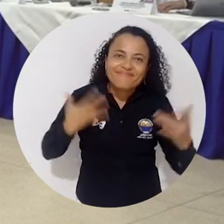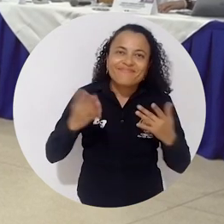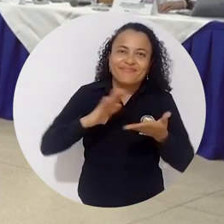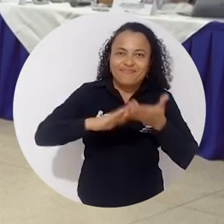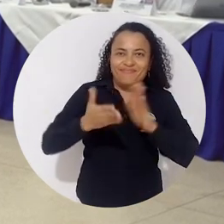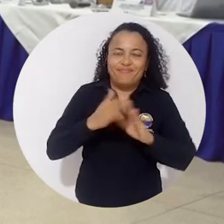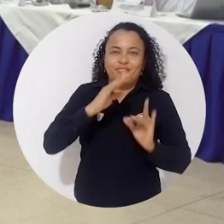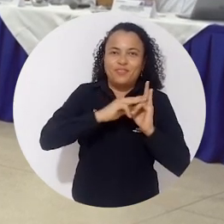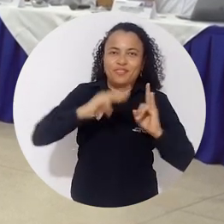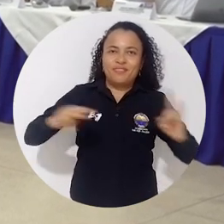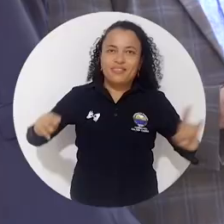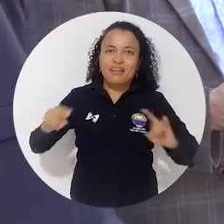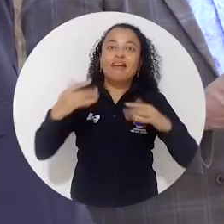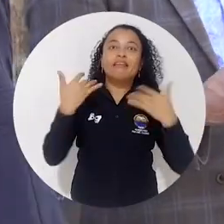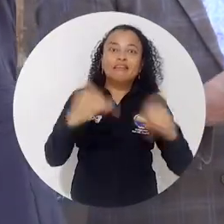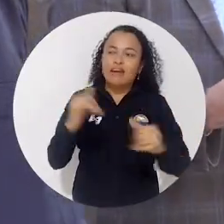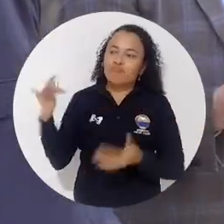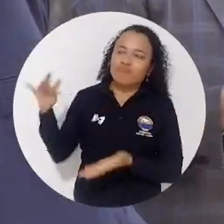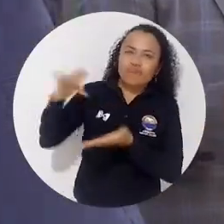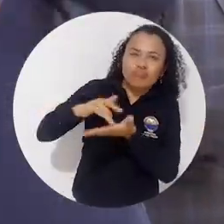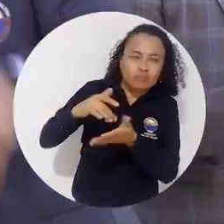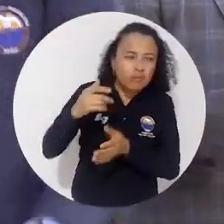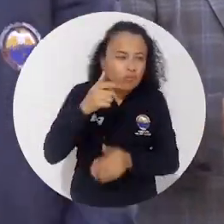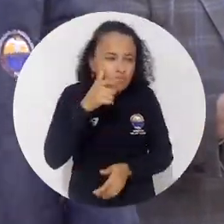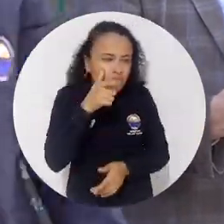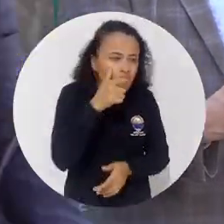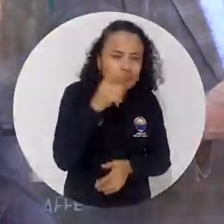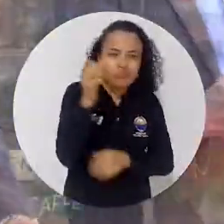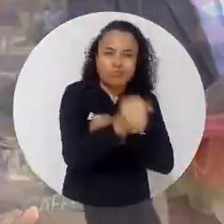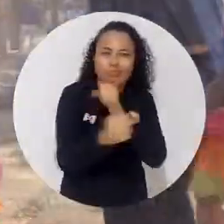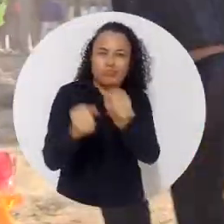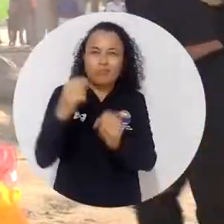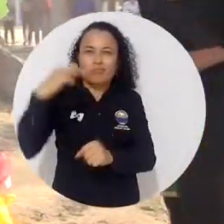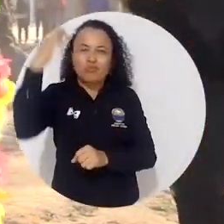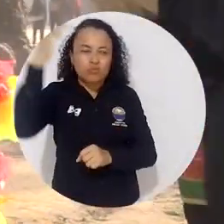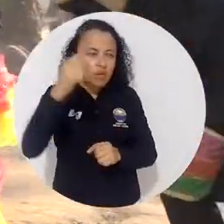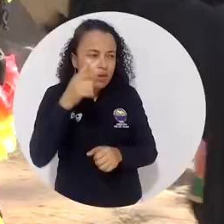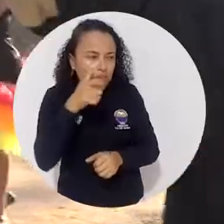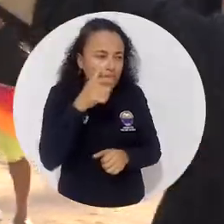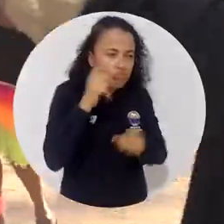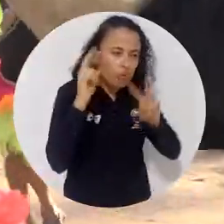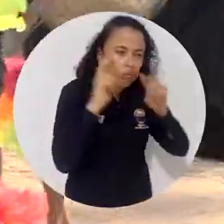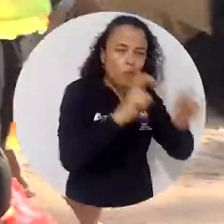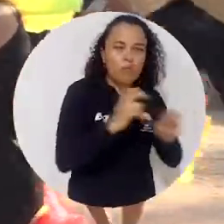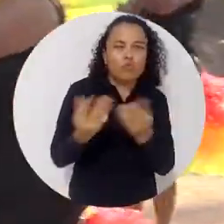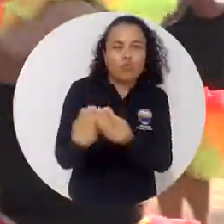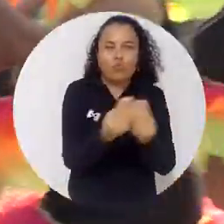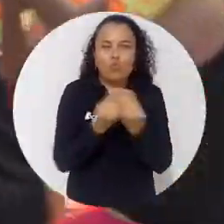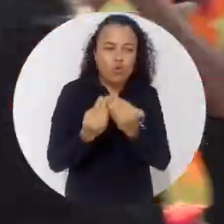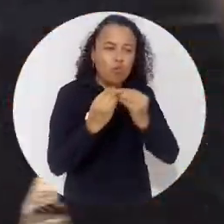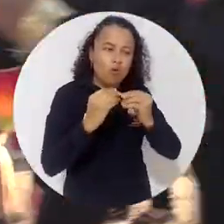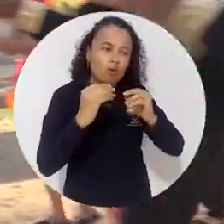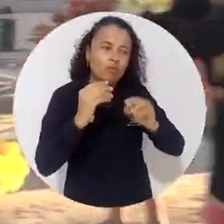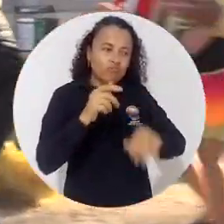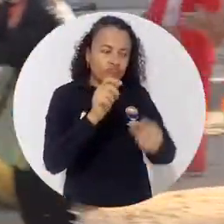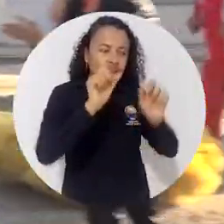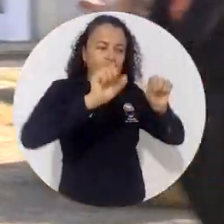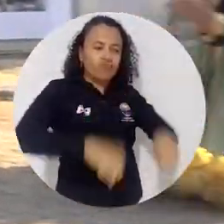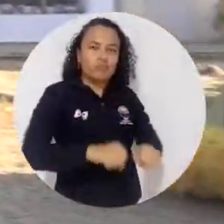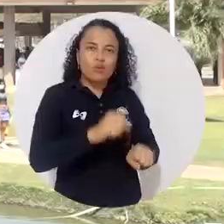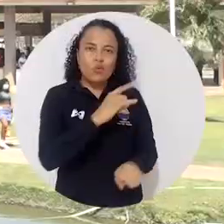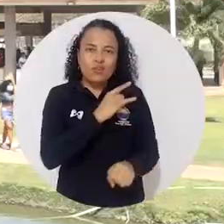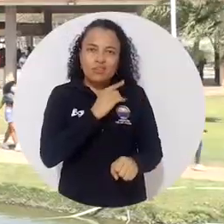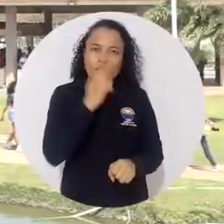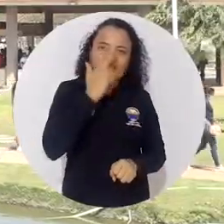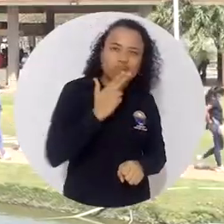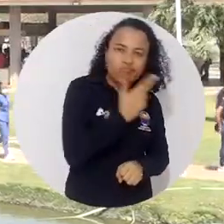Muy buenas sensaciones quedaron en la comunidad de la Universidad del Magdalena tras la visita de pares internacionales del Consejo de Acreditación para